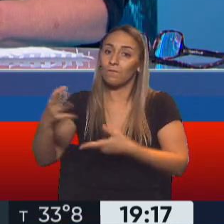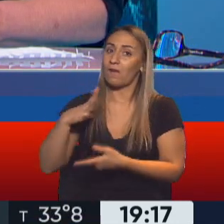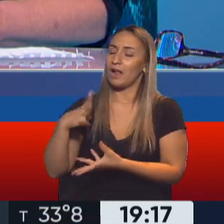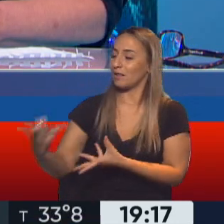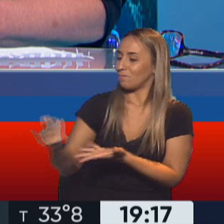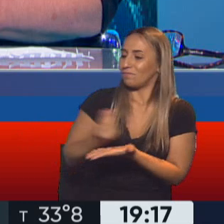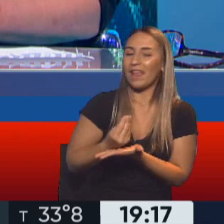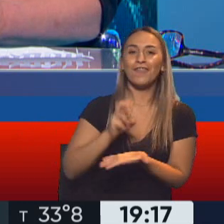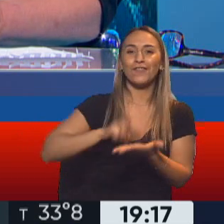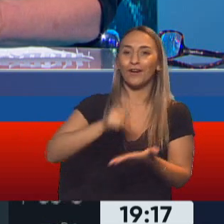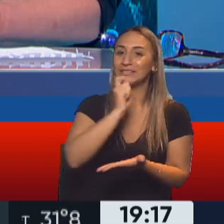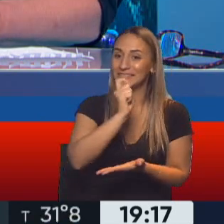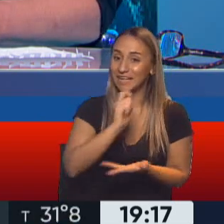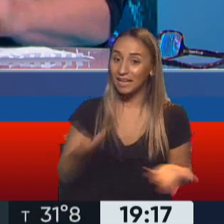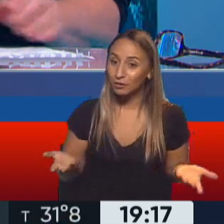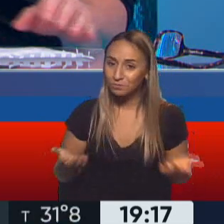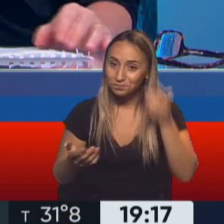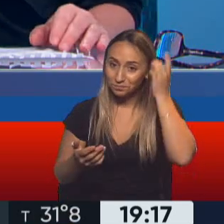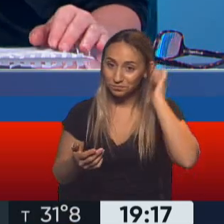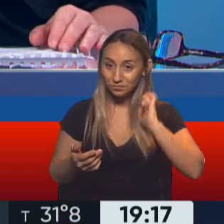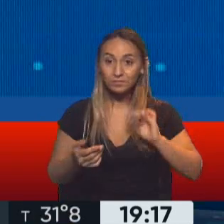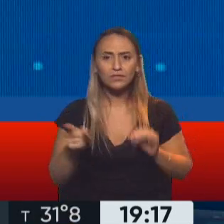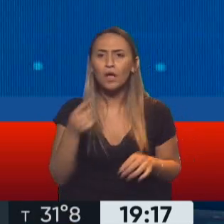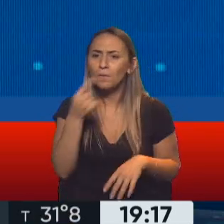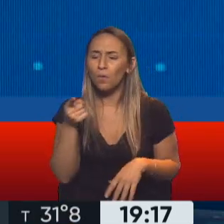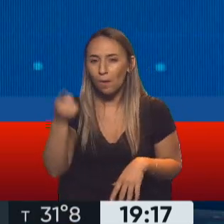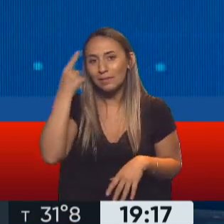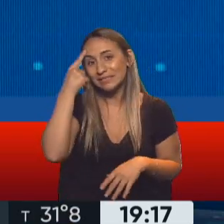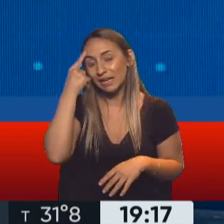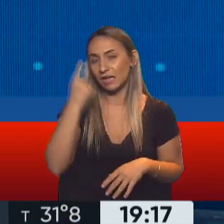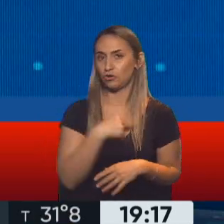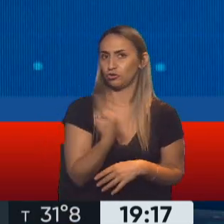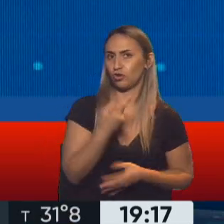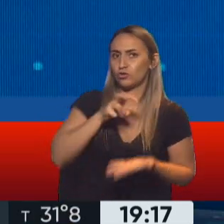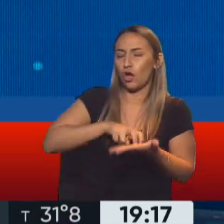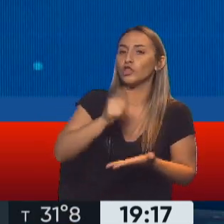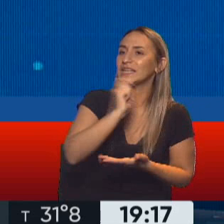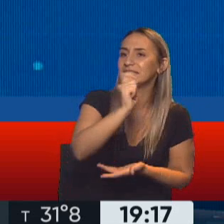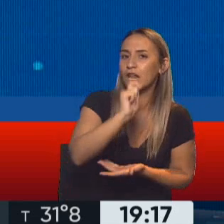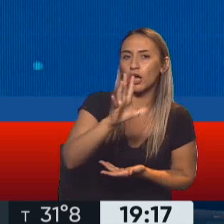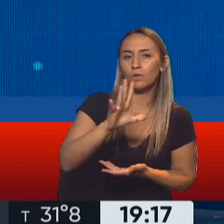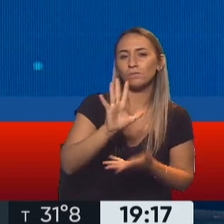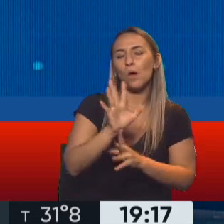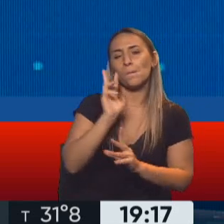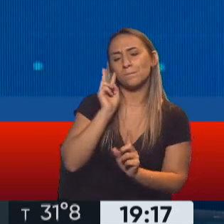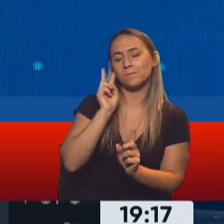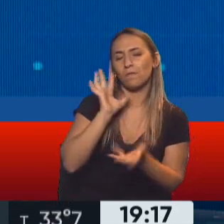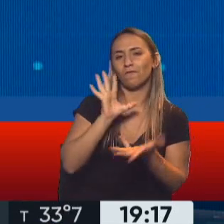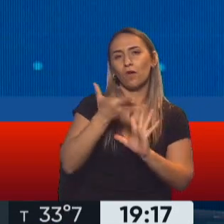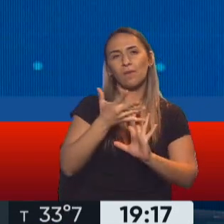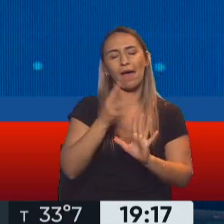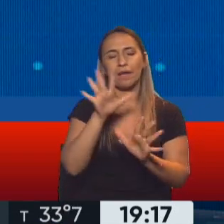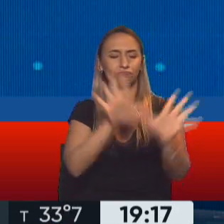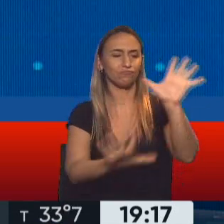pero también en otros programas. Perdón, Miriam, ¿crees que todavía desde los noticieros siga habiendo como una mirada tradicional, a lo mejor,